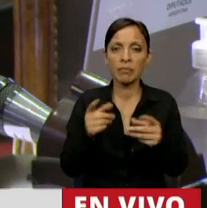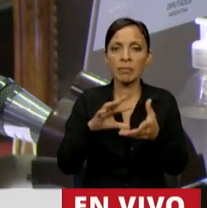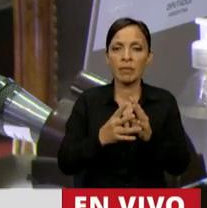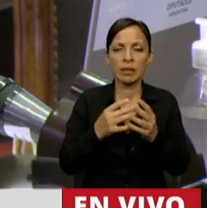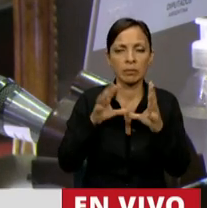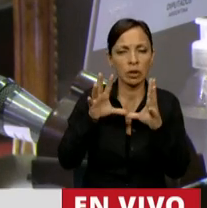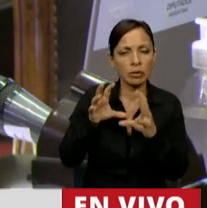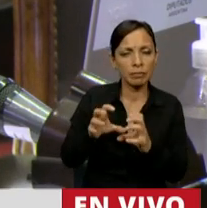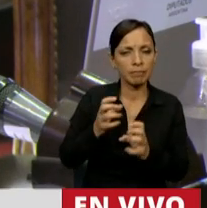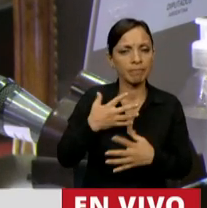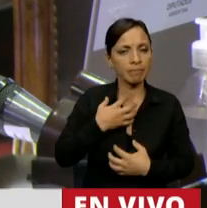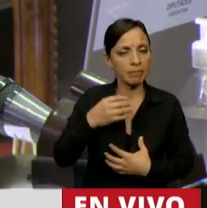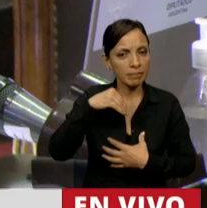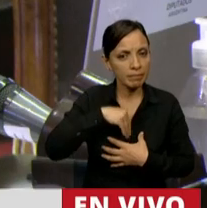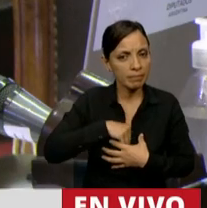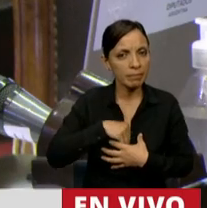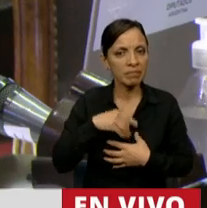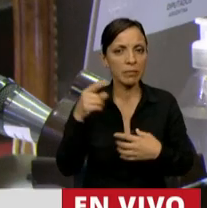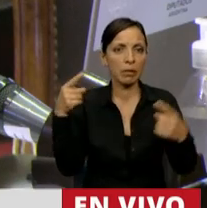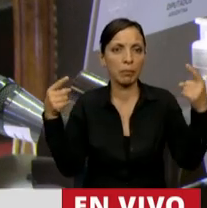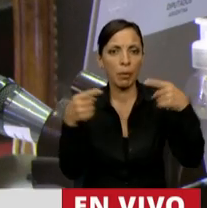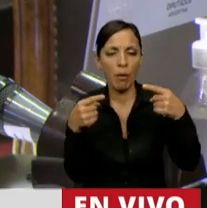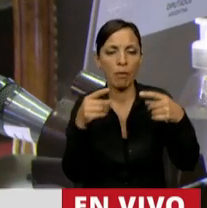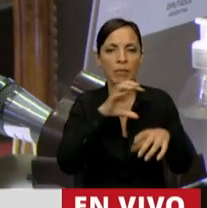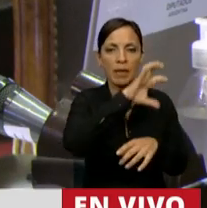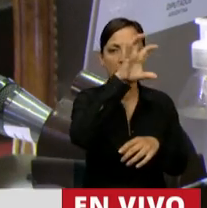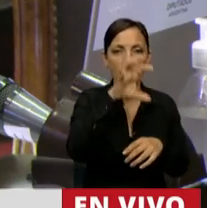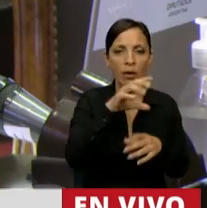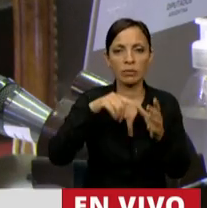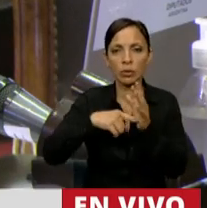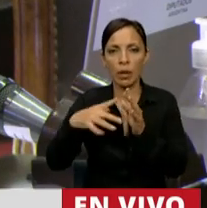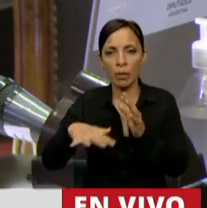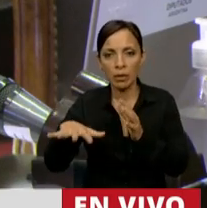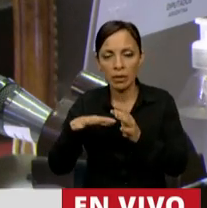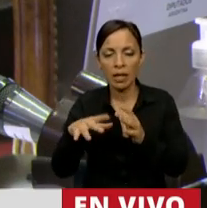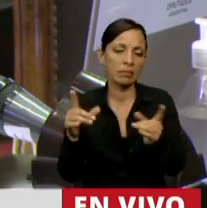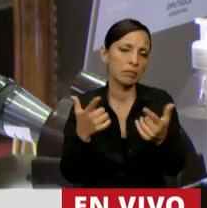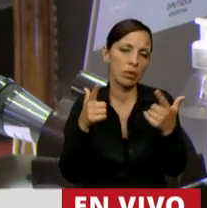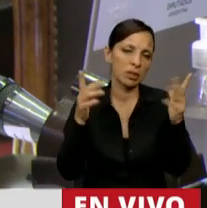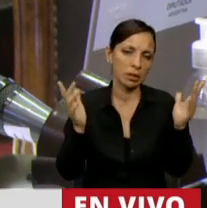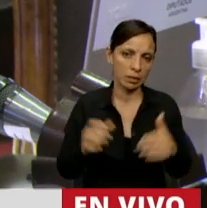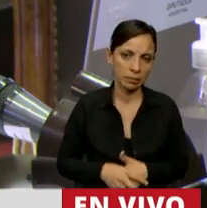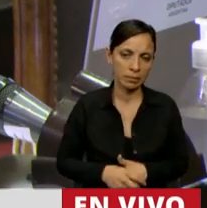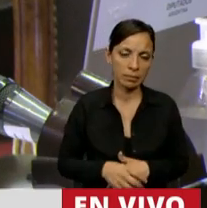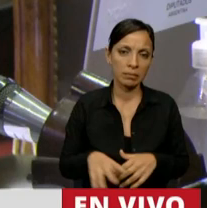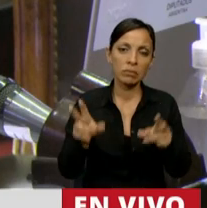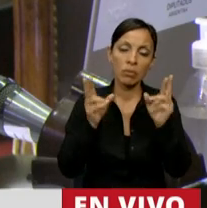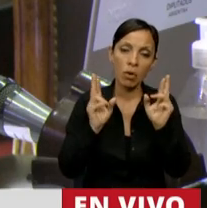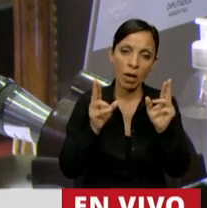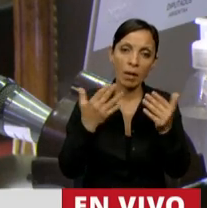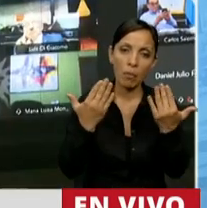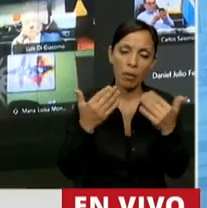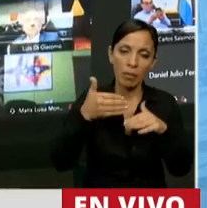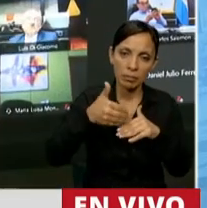resentimiento que fomentan entre interior y Ciudad de Buenos Aires. No existe, ojalá que podamos,